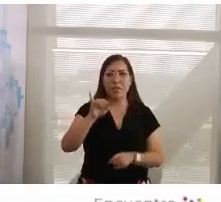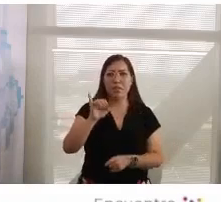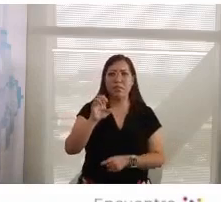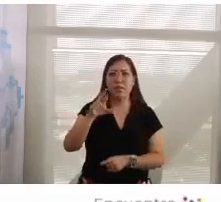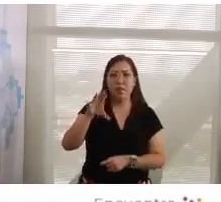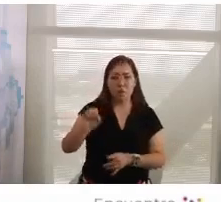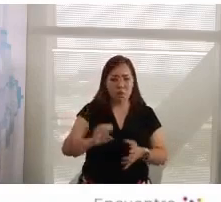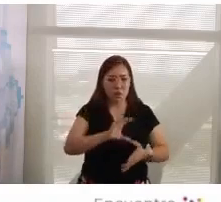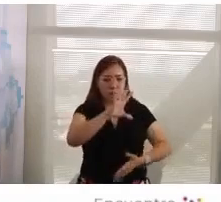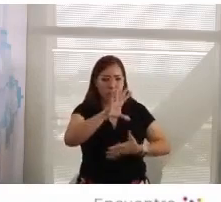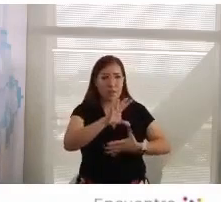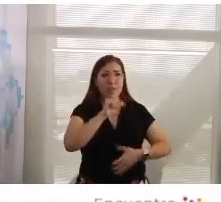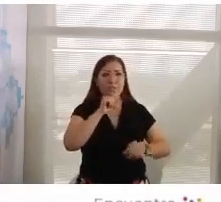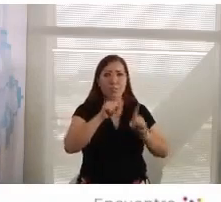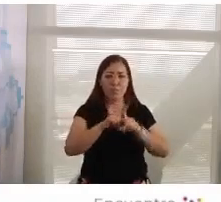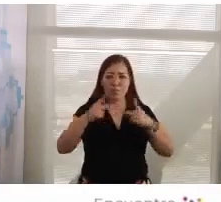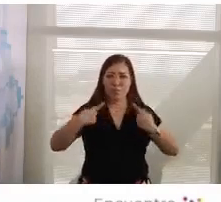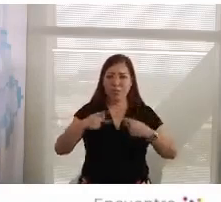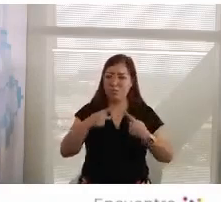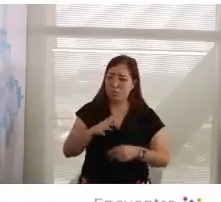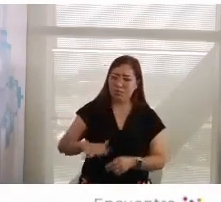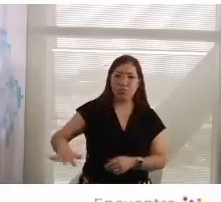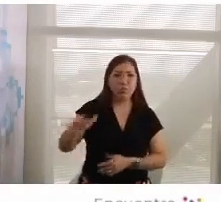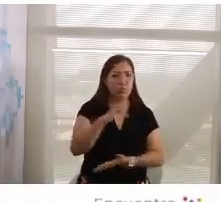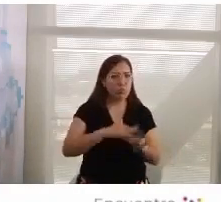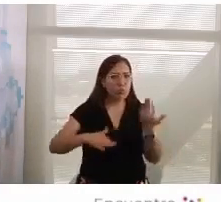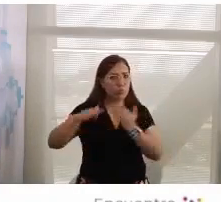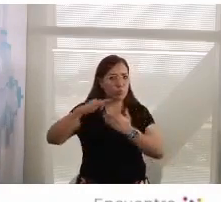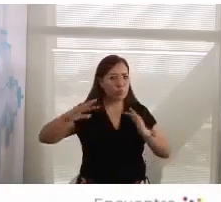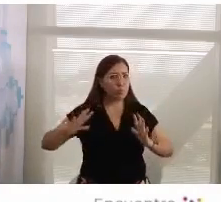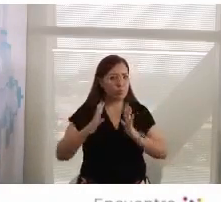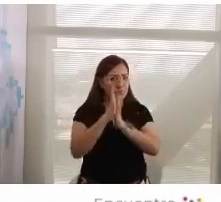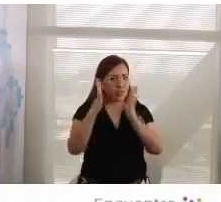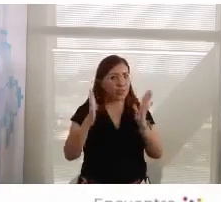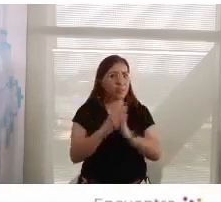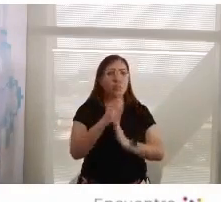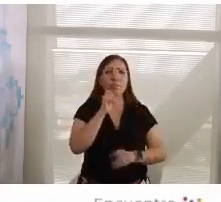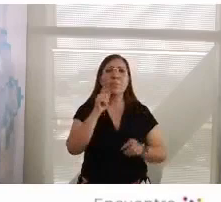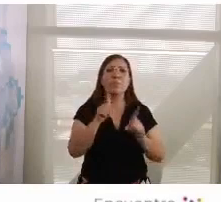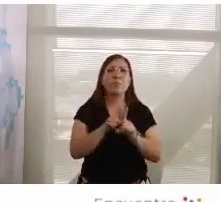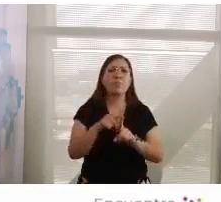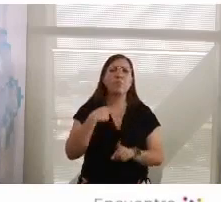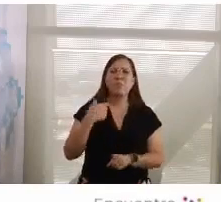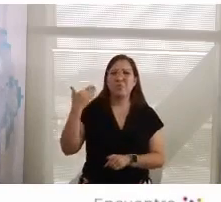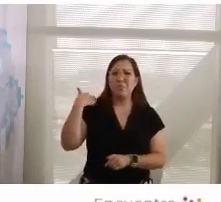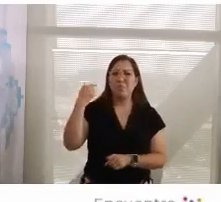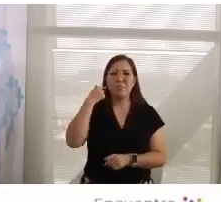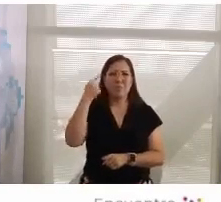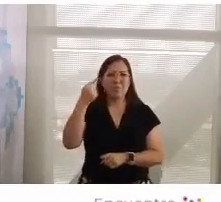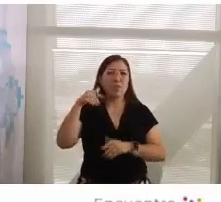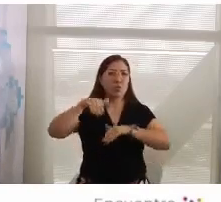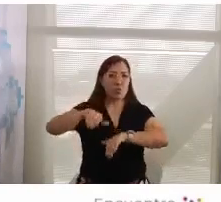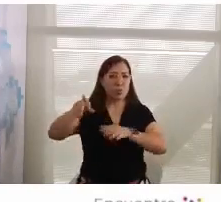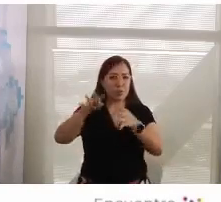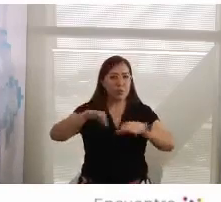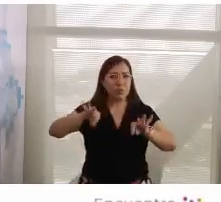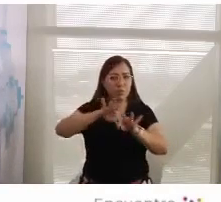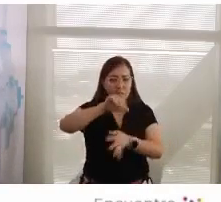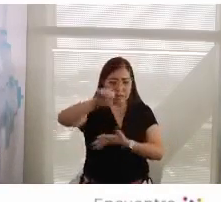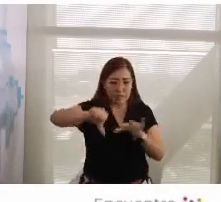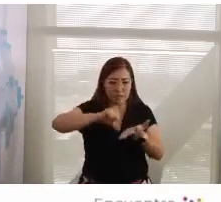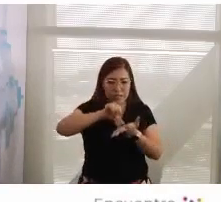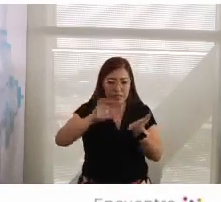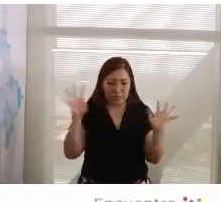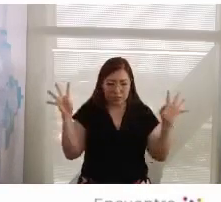coparticipación de la sociedad civil. Por eso, Luisa, bonito escucharte sobre la importancia y la centralidad que tiene ese ente.